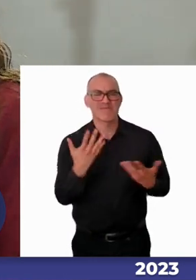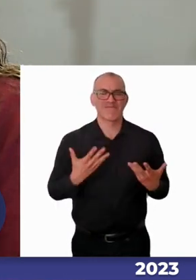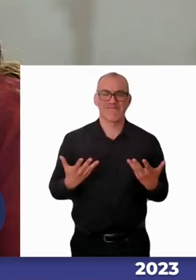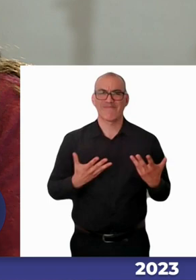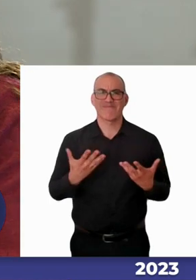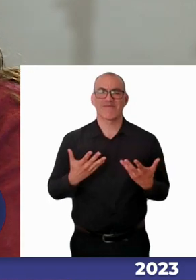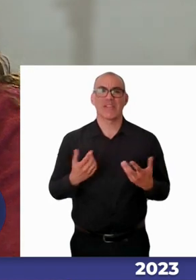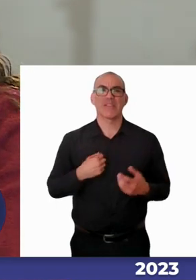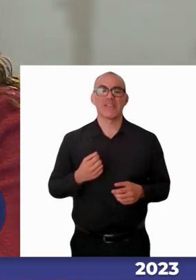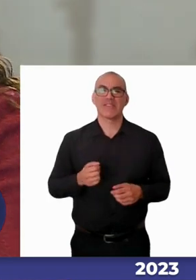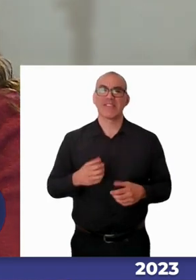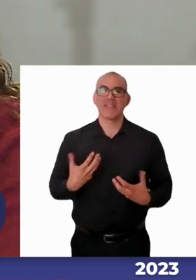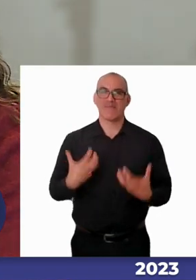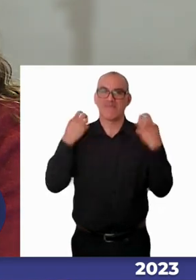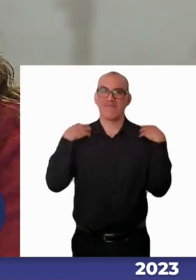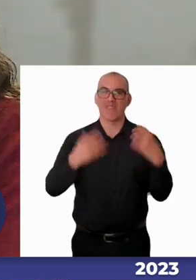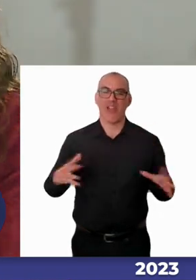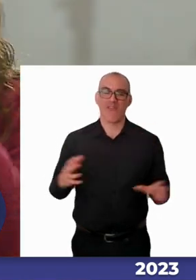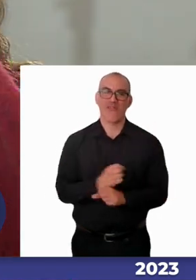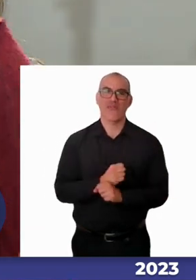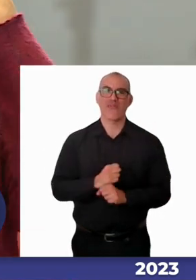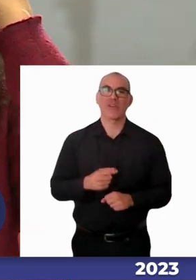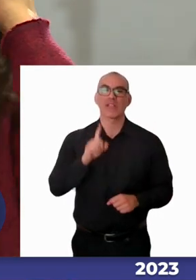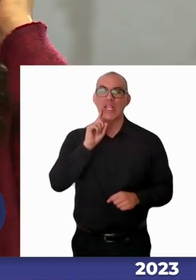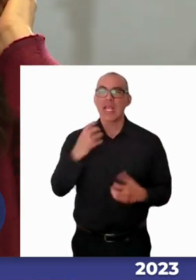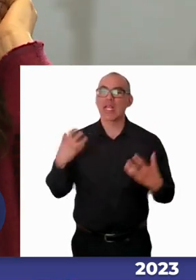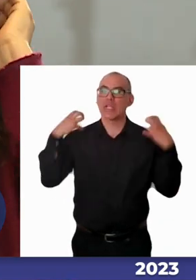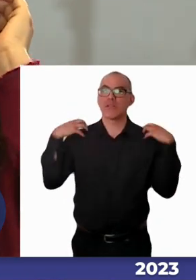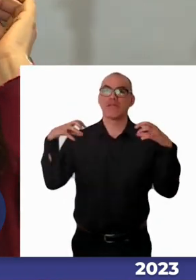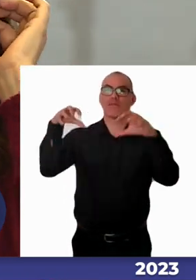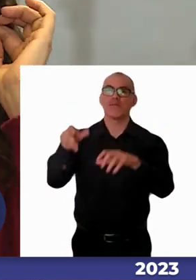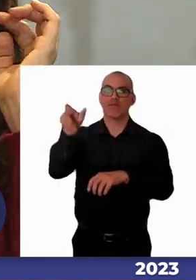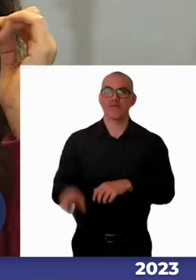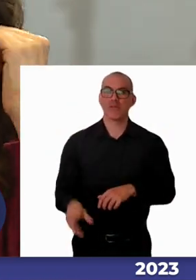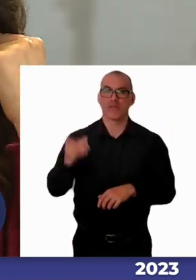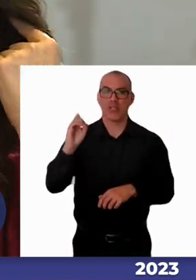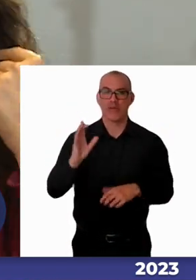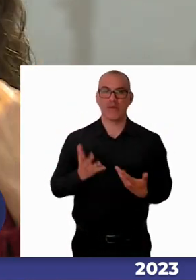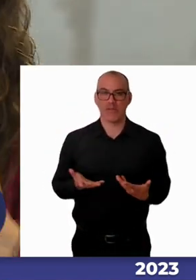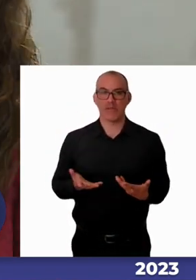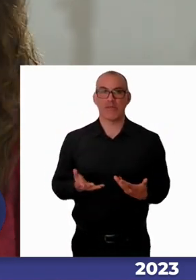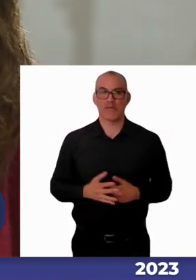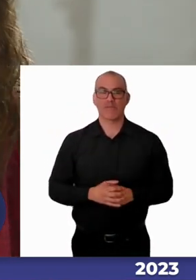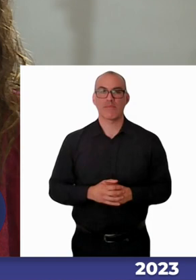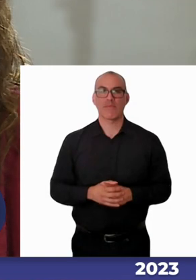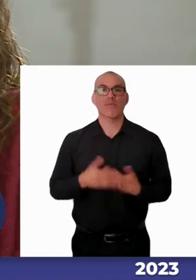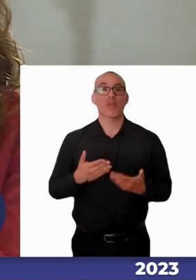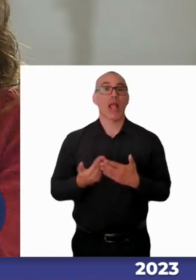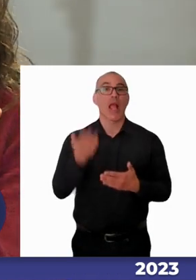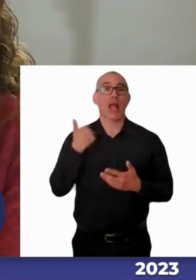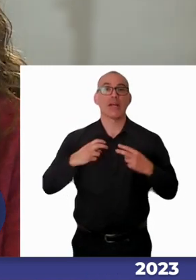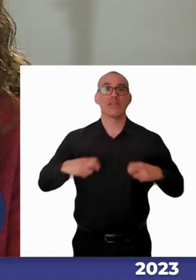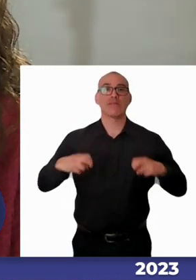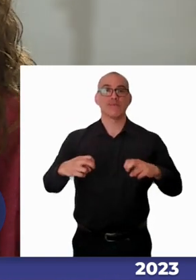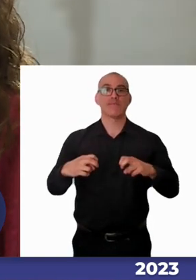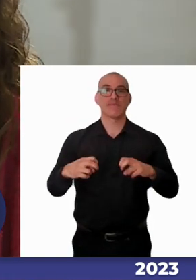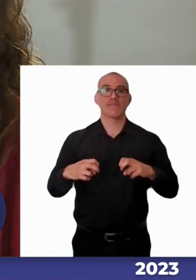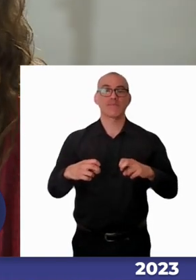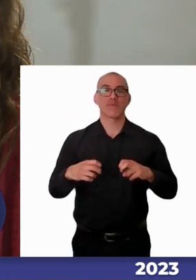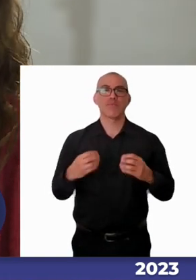y brutal que se pone sobre el individuo entonces en el panel hace un rato decían hay cientos